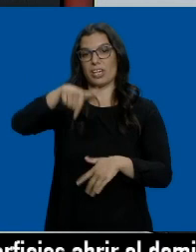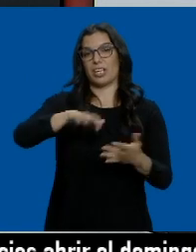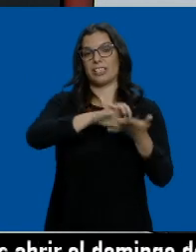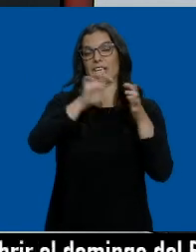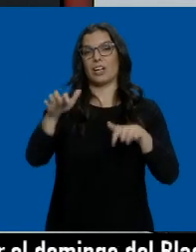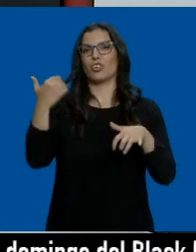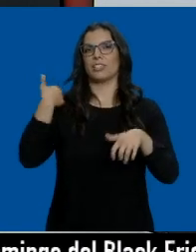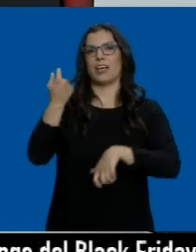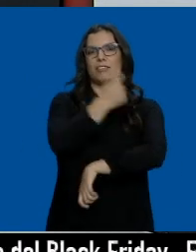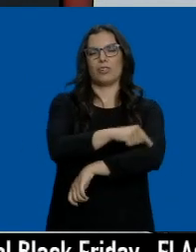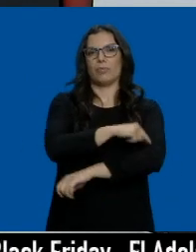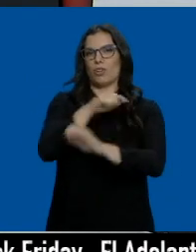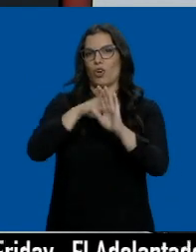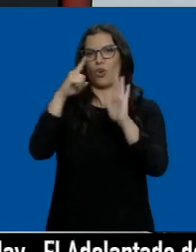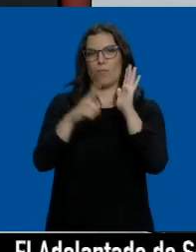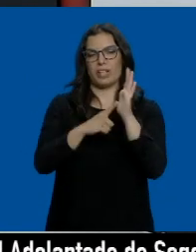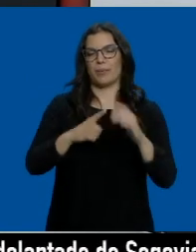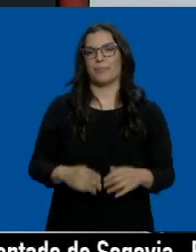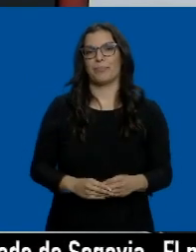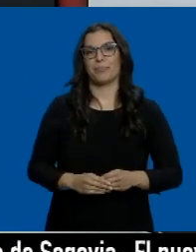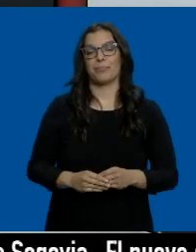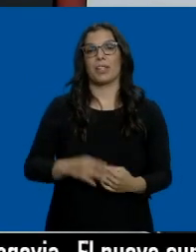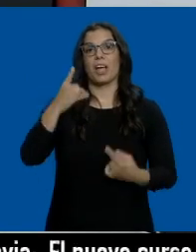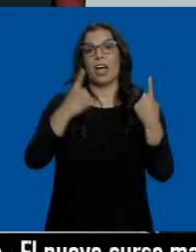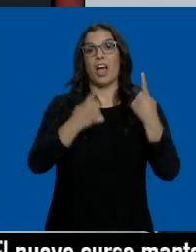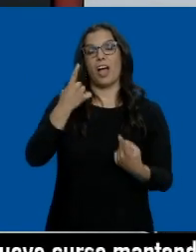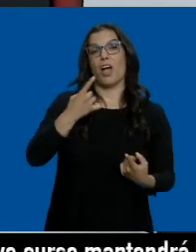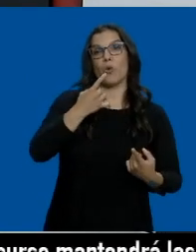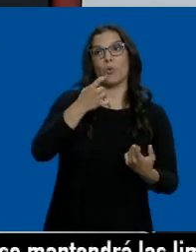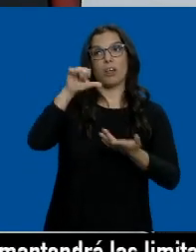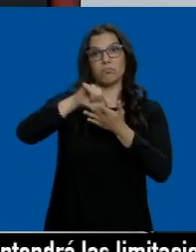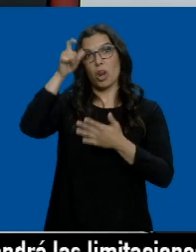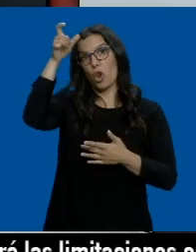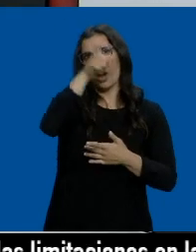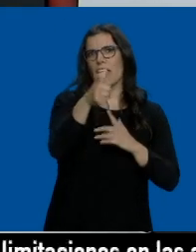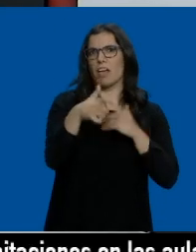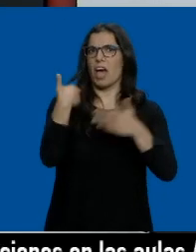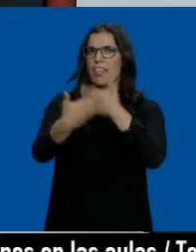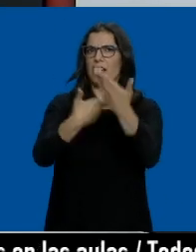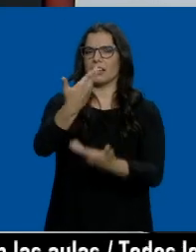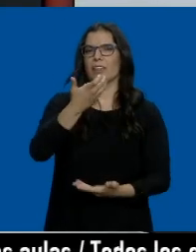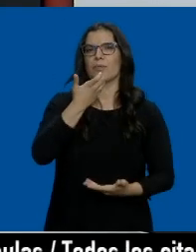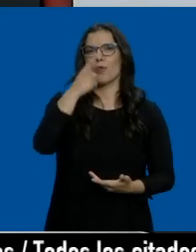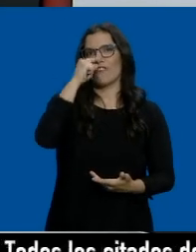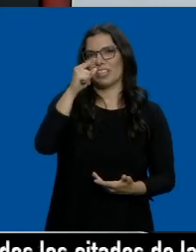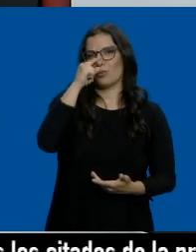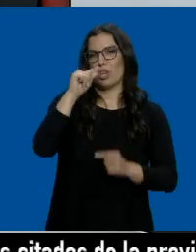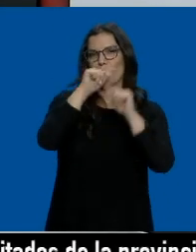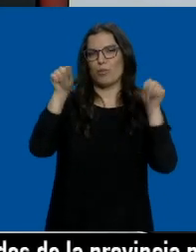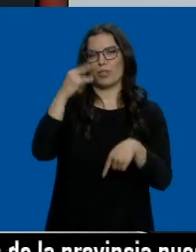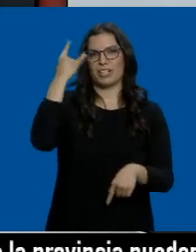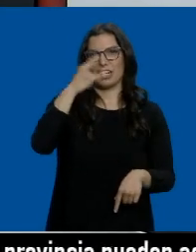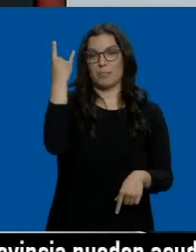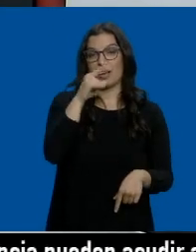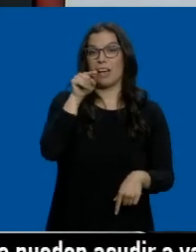han recibido ya la pauta completa. Hay localidades que van muy adelantadas en la vacunación. Es el caso de Vitigudino, en